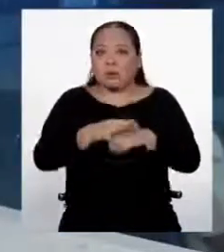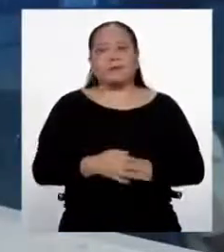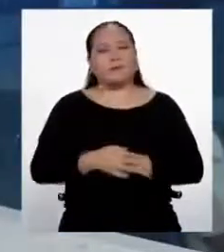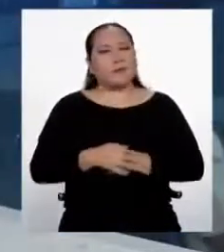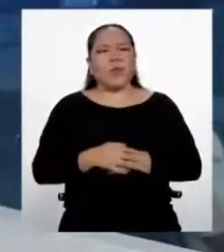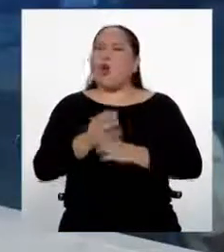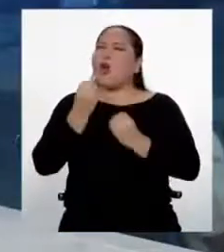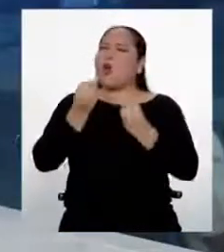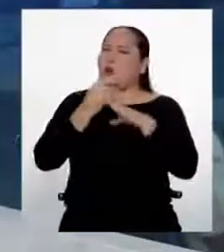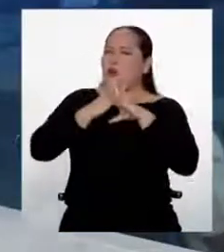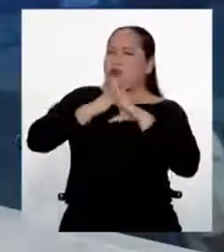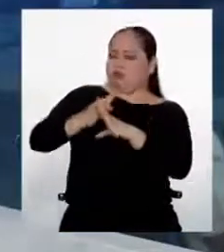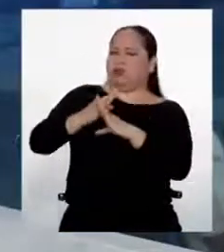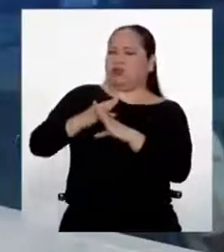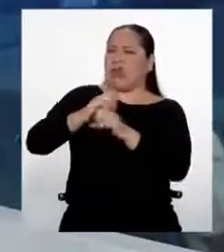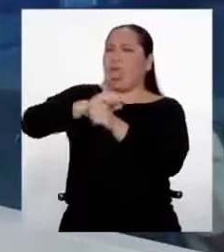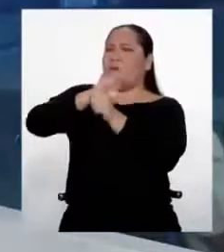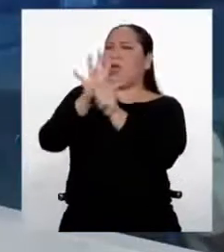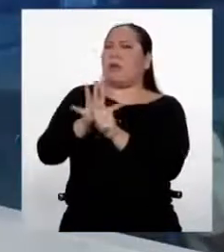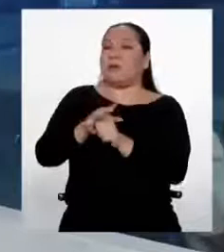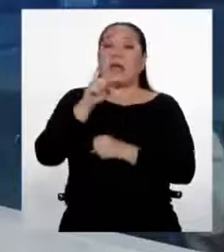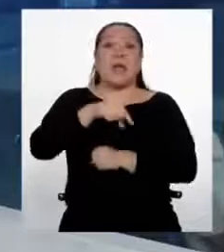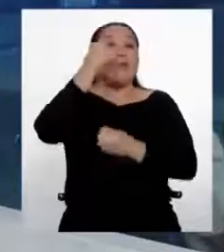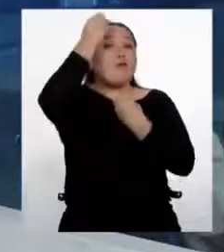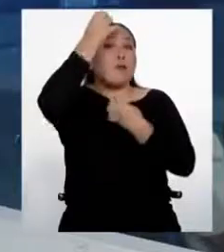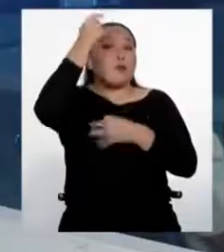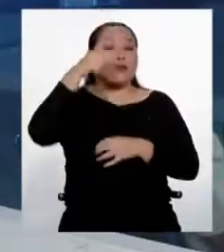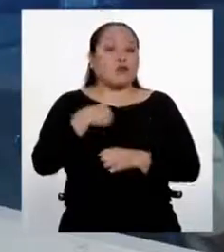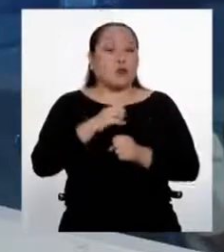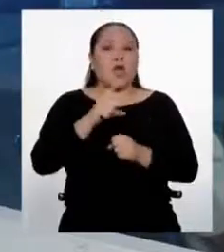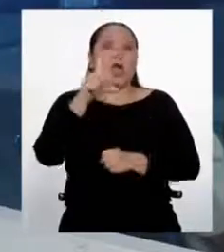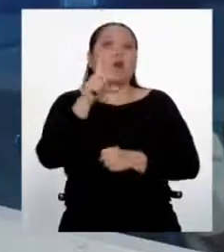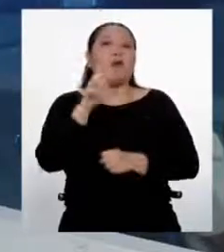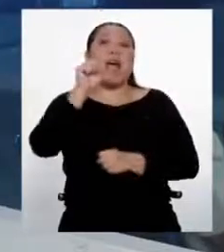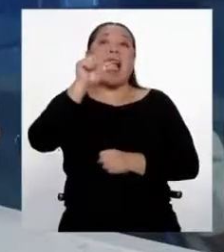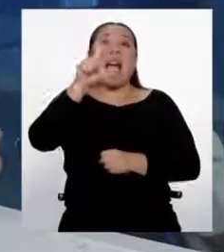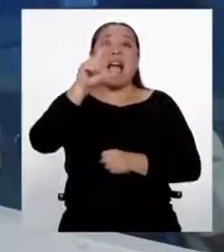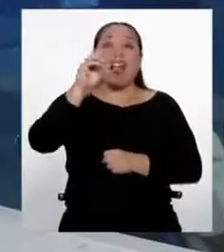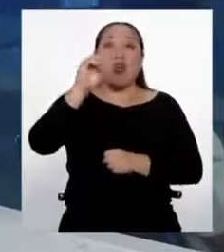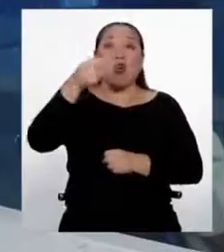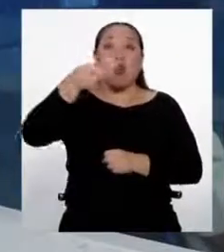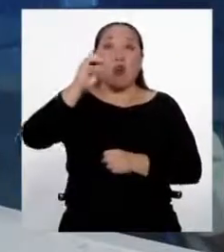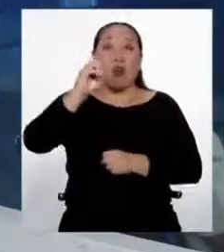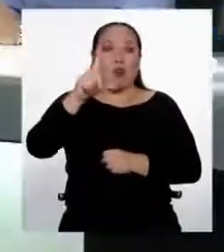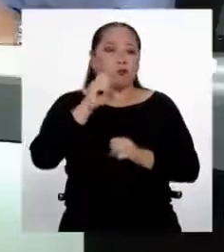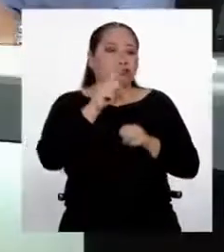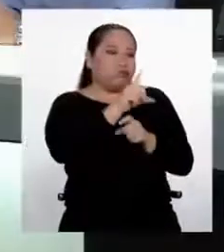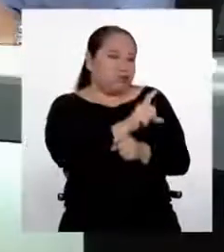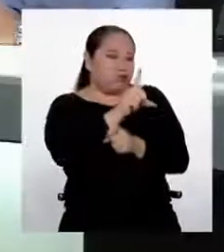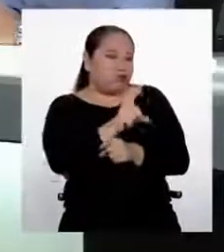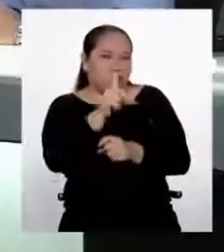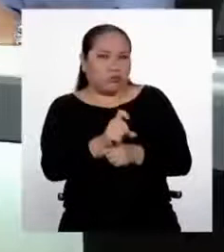combatir al virus? A ver, hay información que dice que si uno le echa alcohol, el virus no resiste el alcohol, se